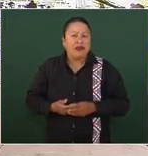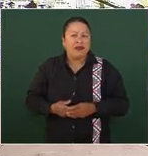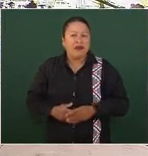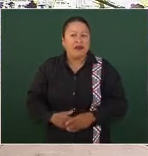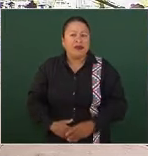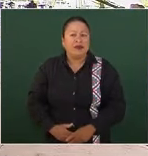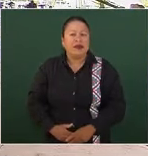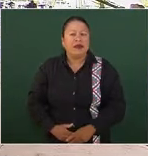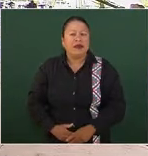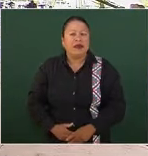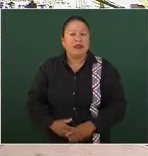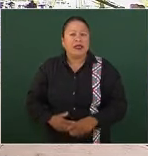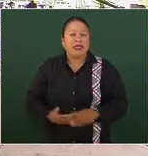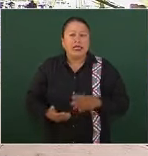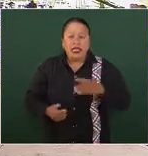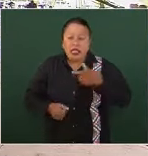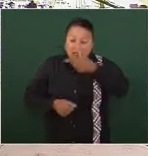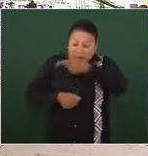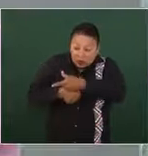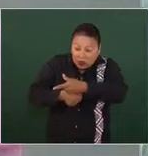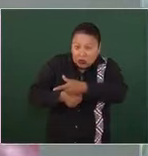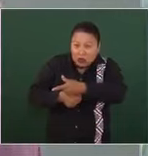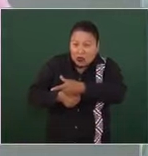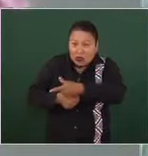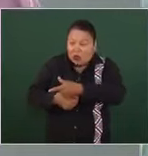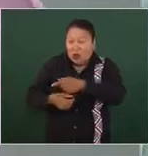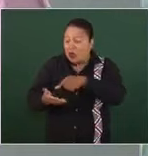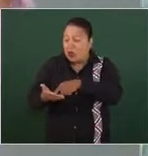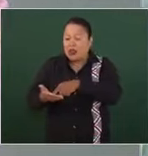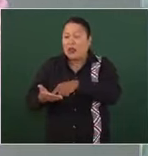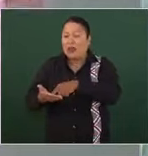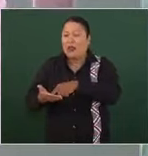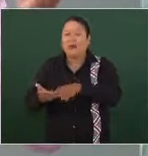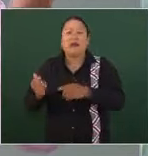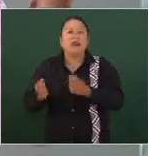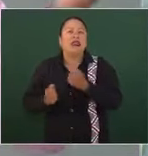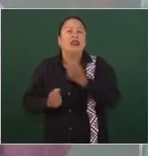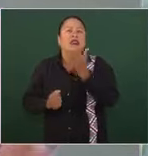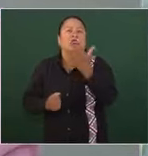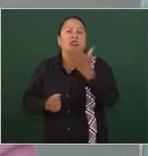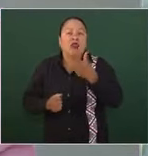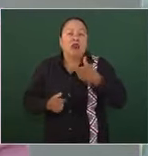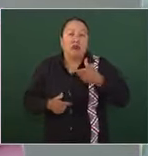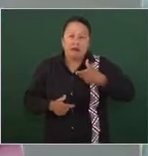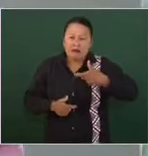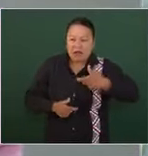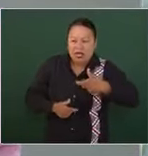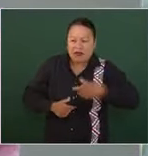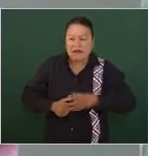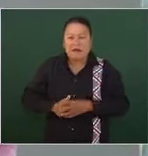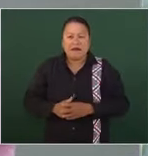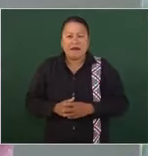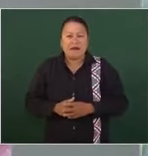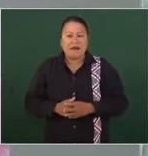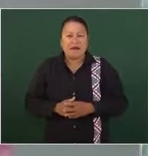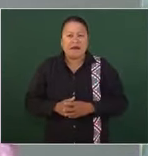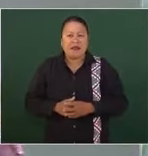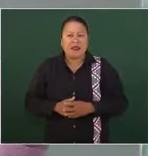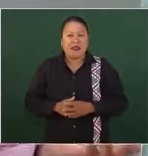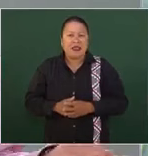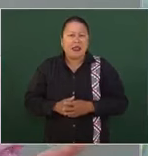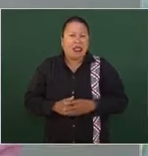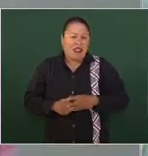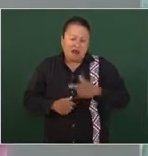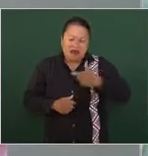se le encontró no pasaba de cinco armas de